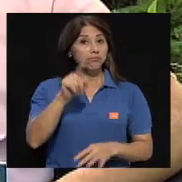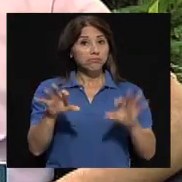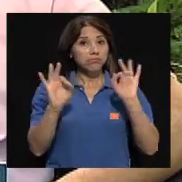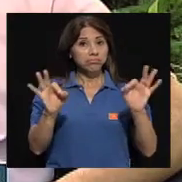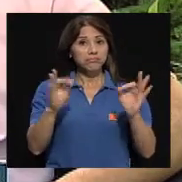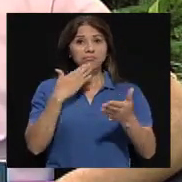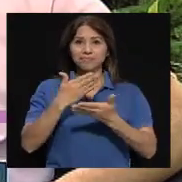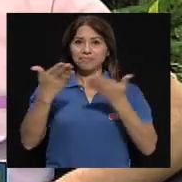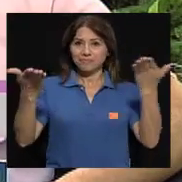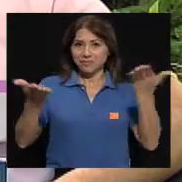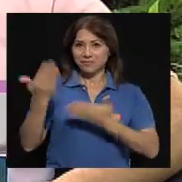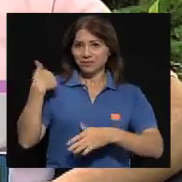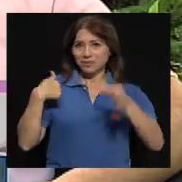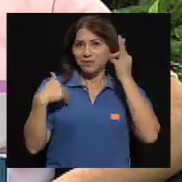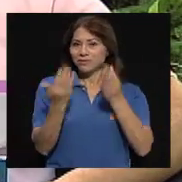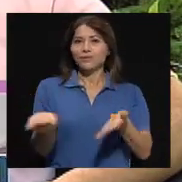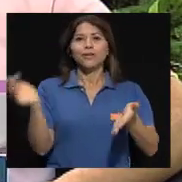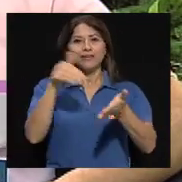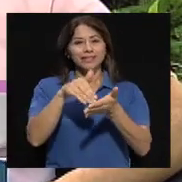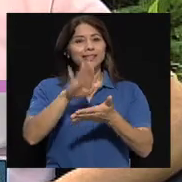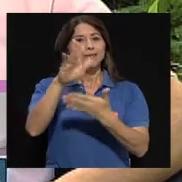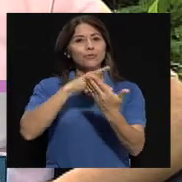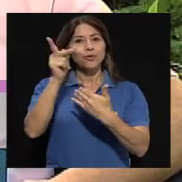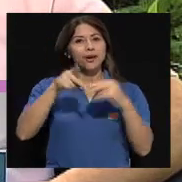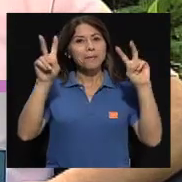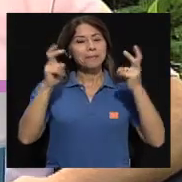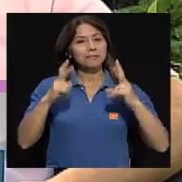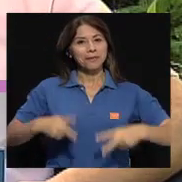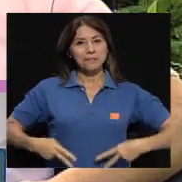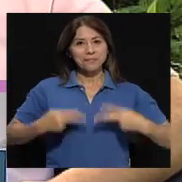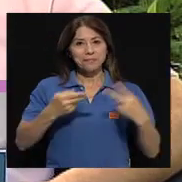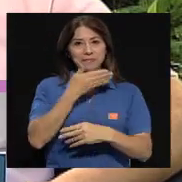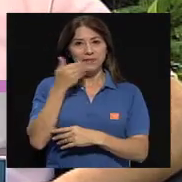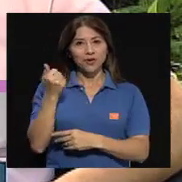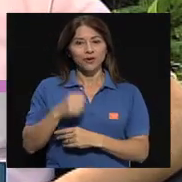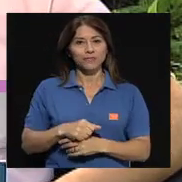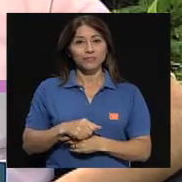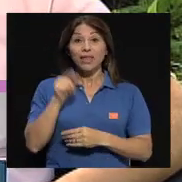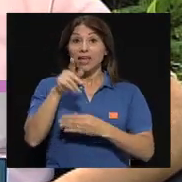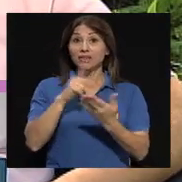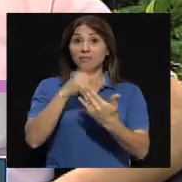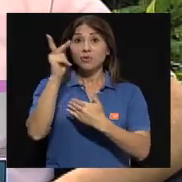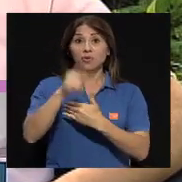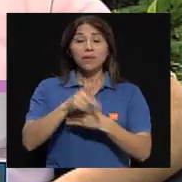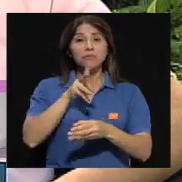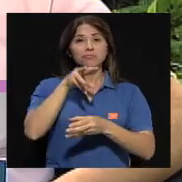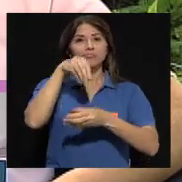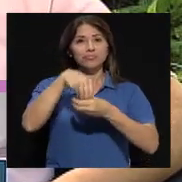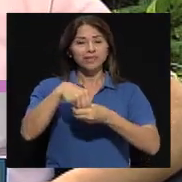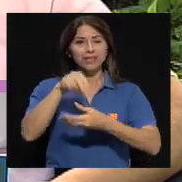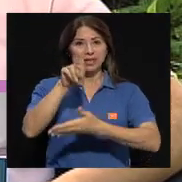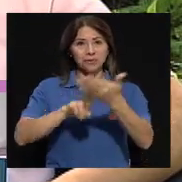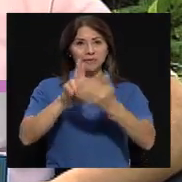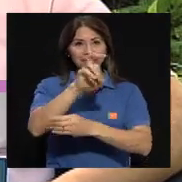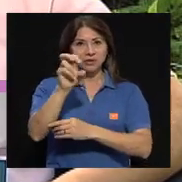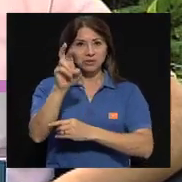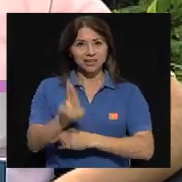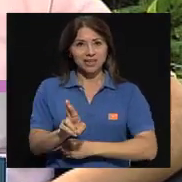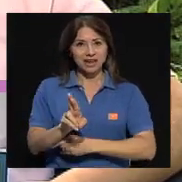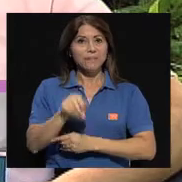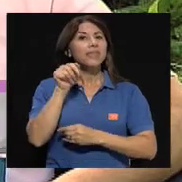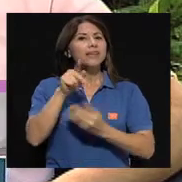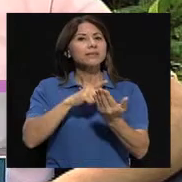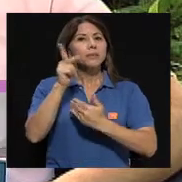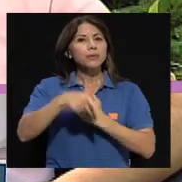Hola, ¿qué tal? Bienvenidas y bienvenidos una vez más a su programa Vivir Mejor, la telerevista de la Universidad de Costa Rica,